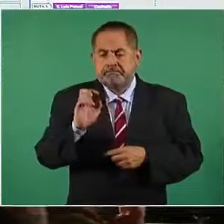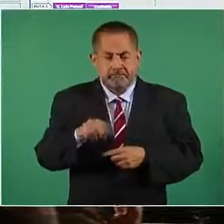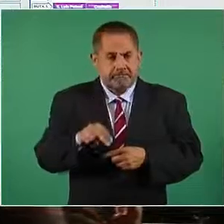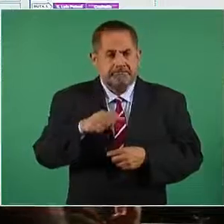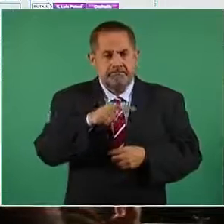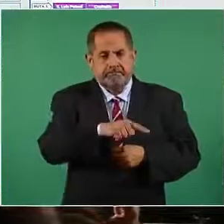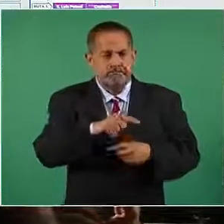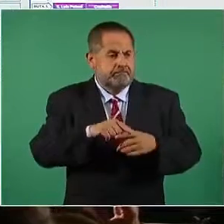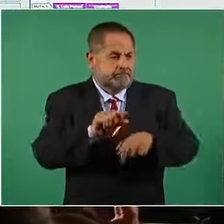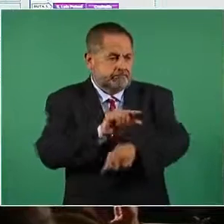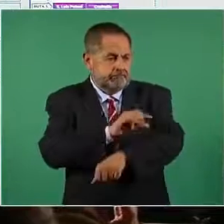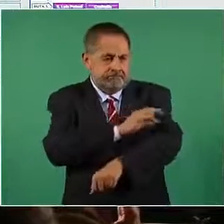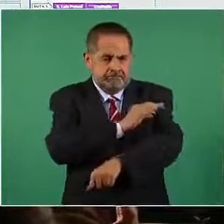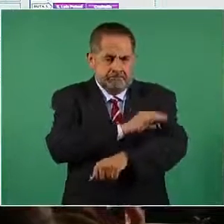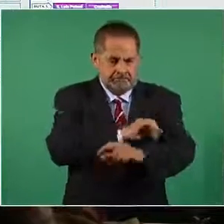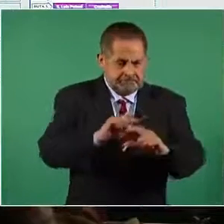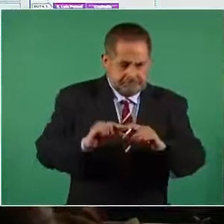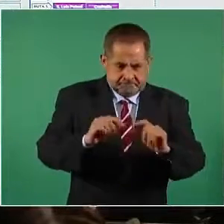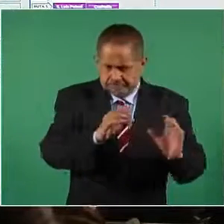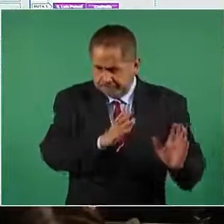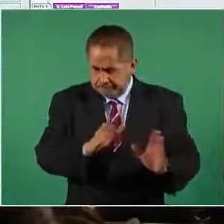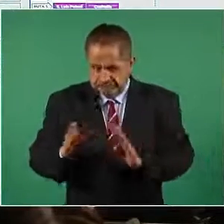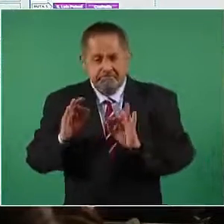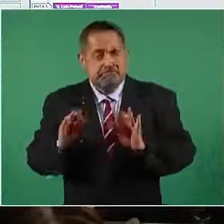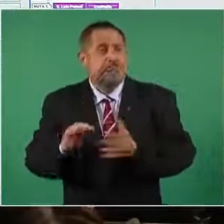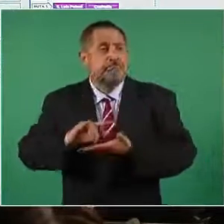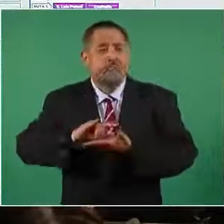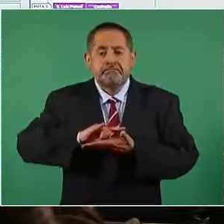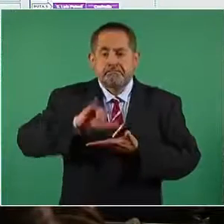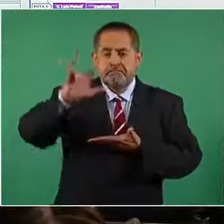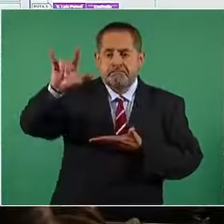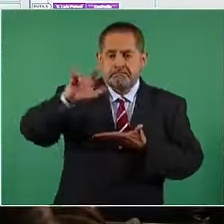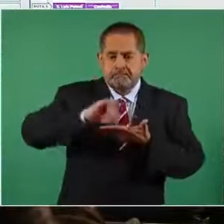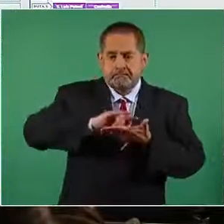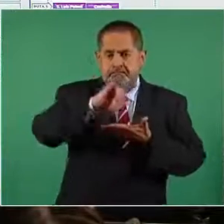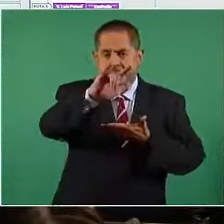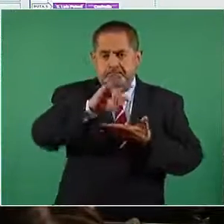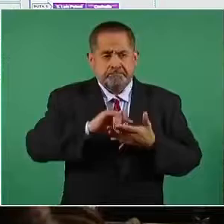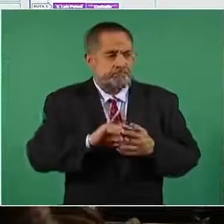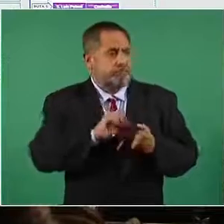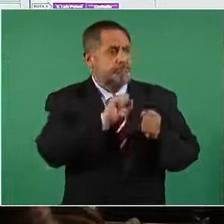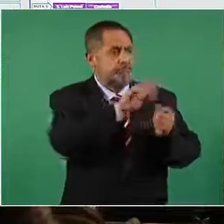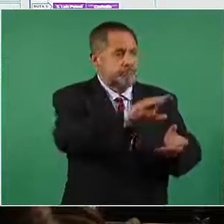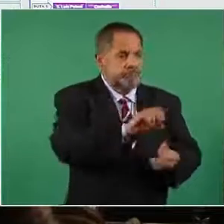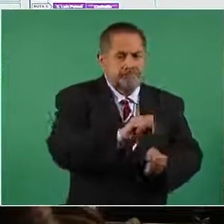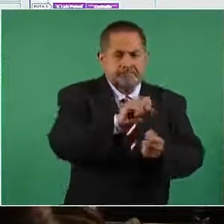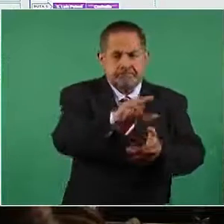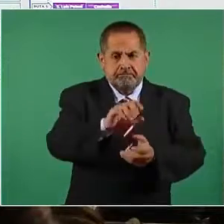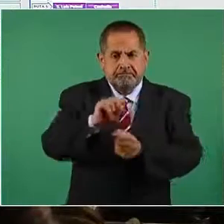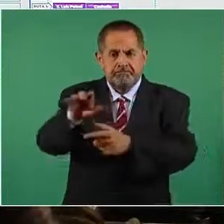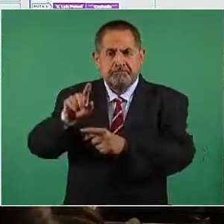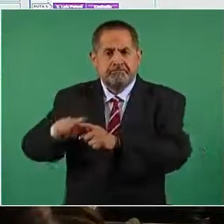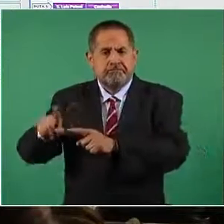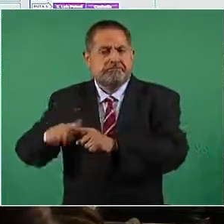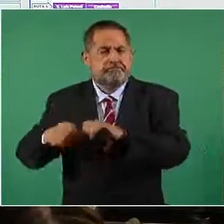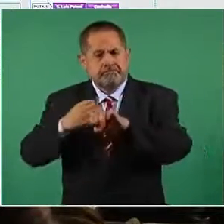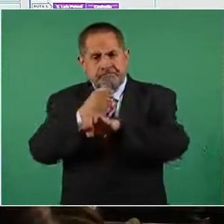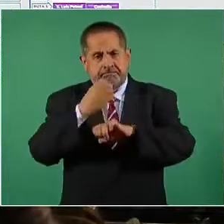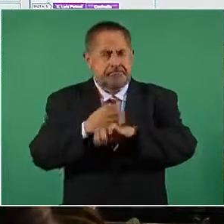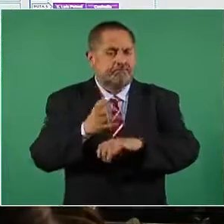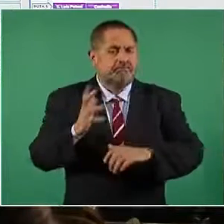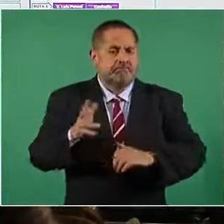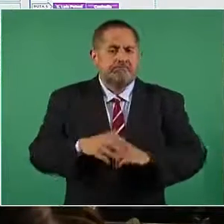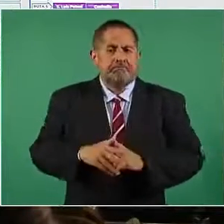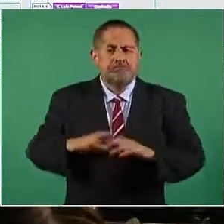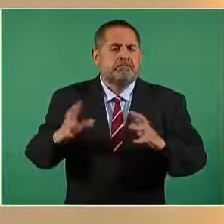las vacunas para ser distribuidas por vía aérea y vía terrestre a los diferentes estados. La